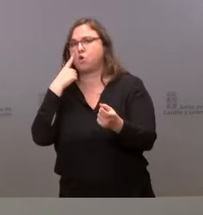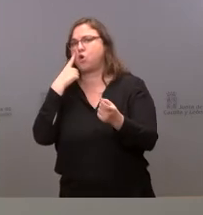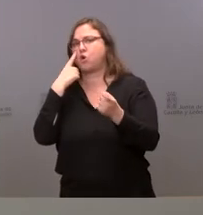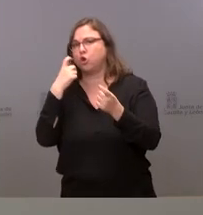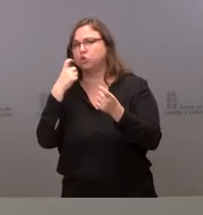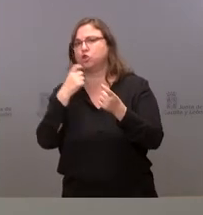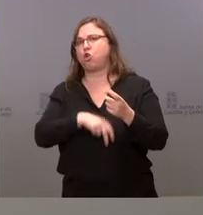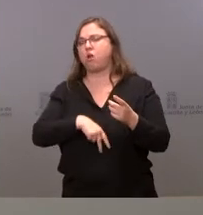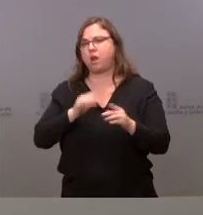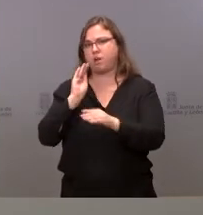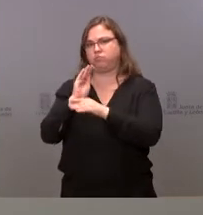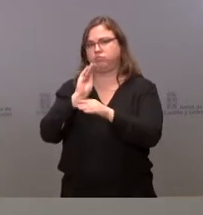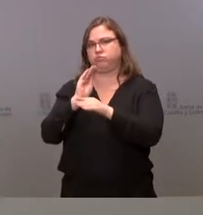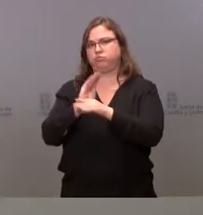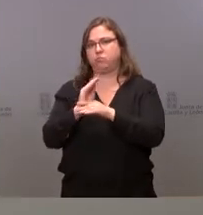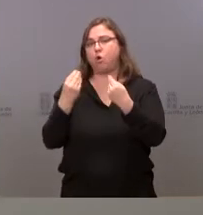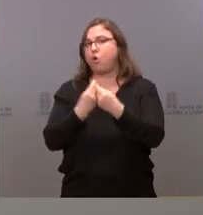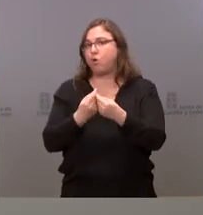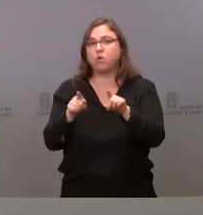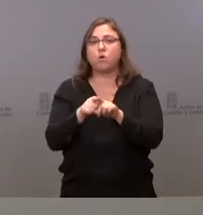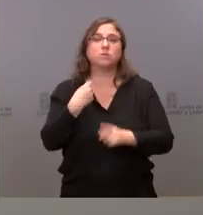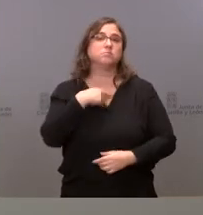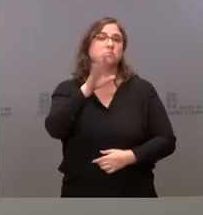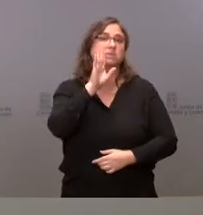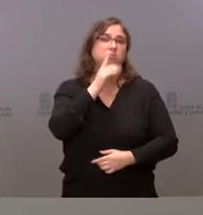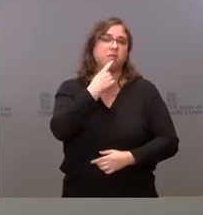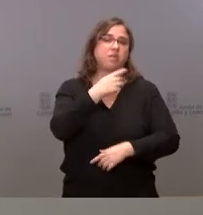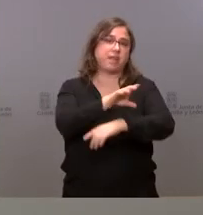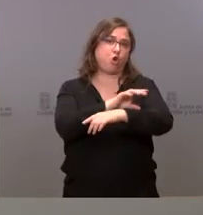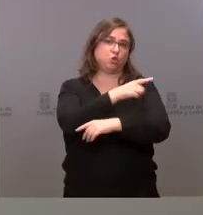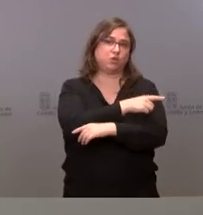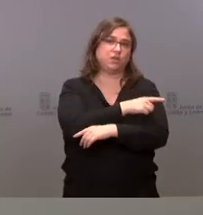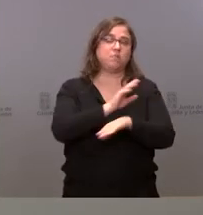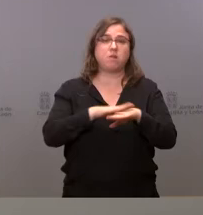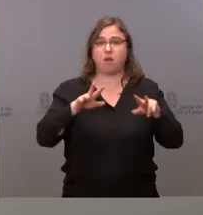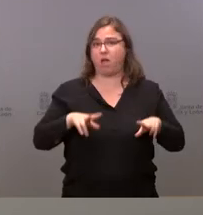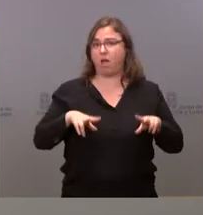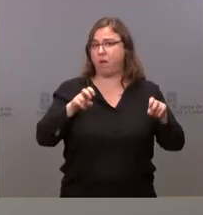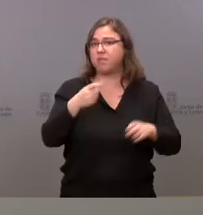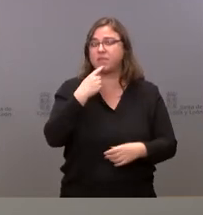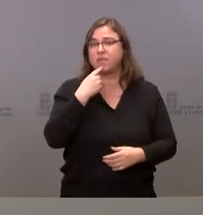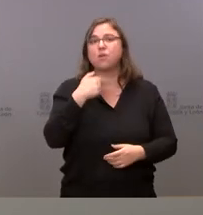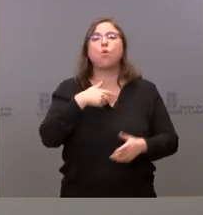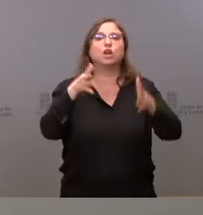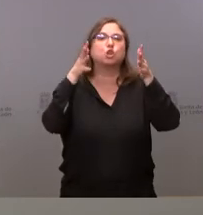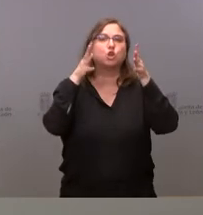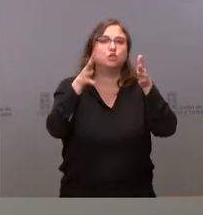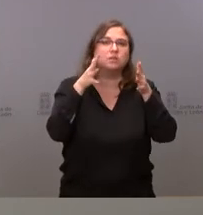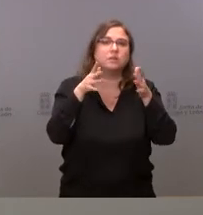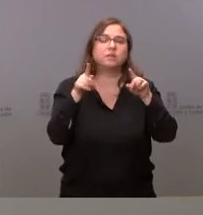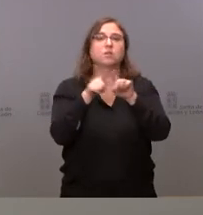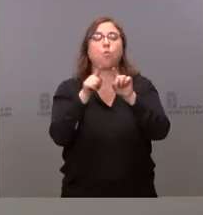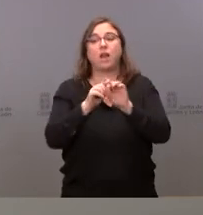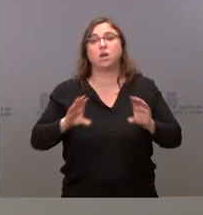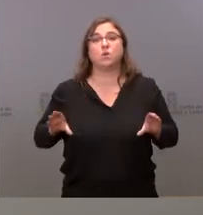generales con ellos como decía el consejero al principio oye pues esas recomendaciones de que los